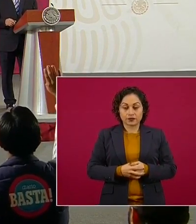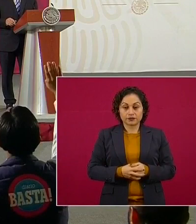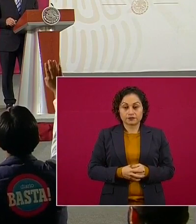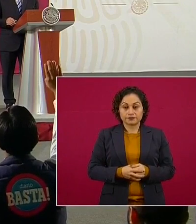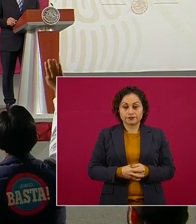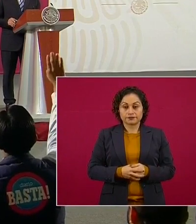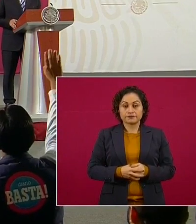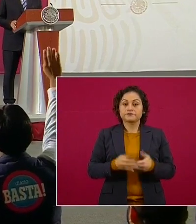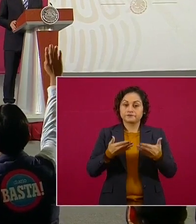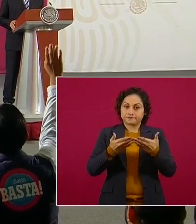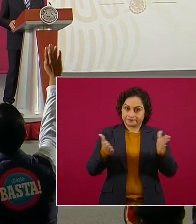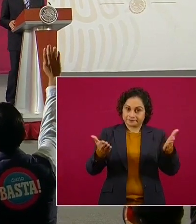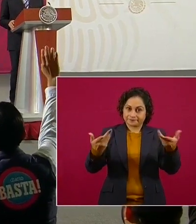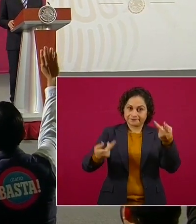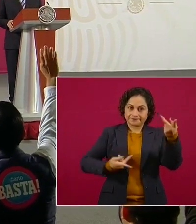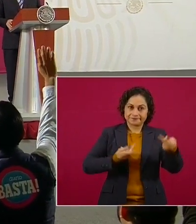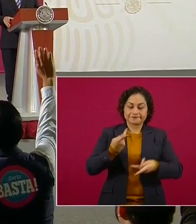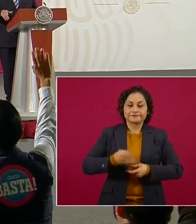Abrimos.